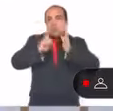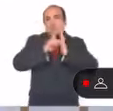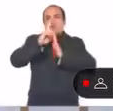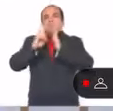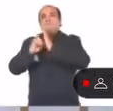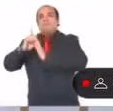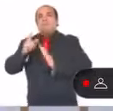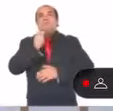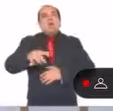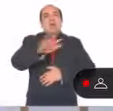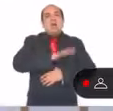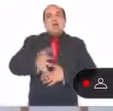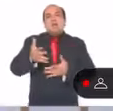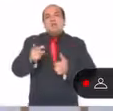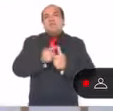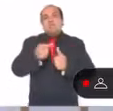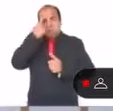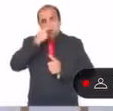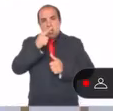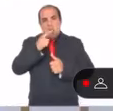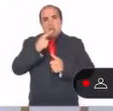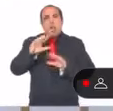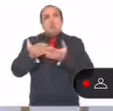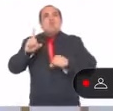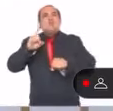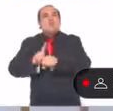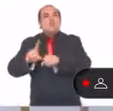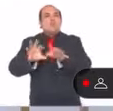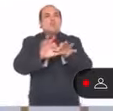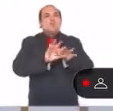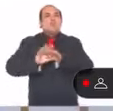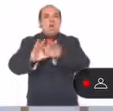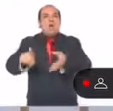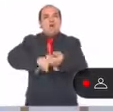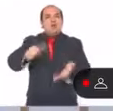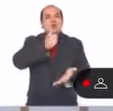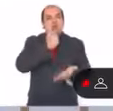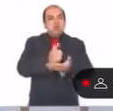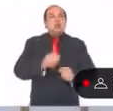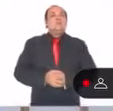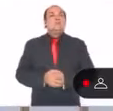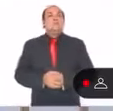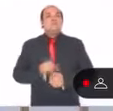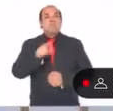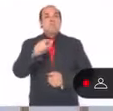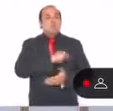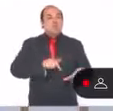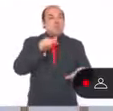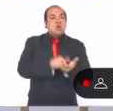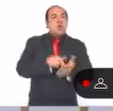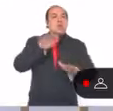espacios idóneos para construir comunidad en nuestra ciudad. Son los lugares en donde muchas